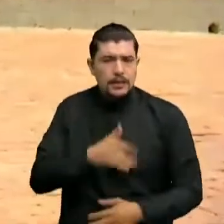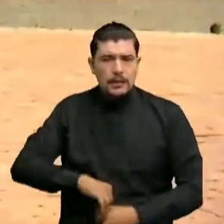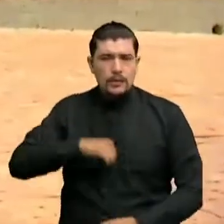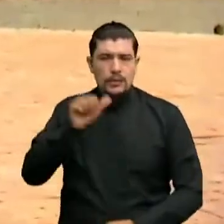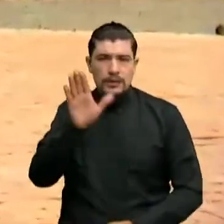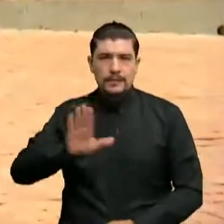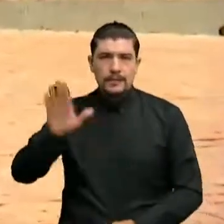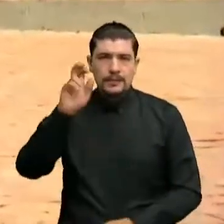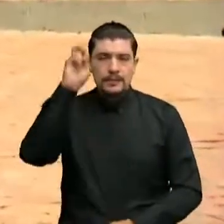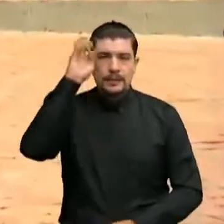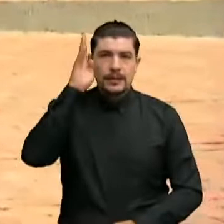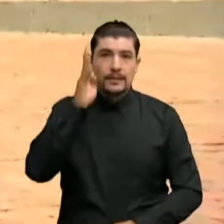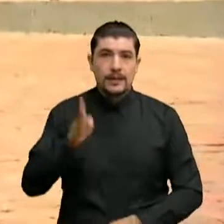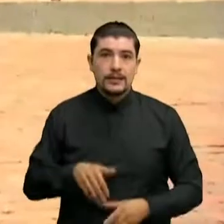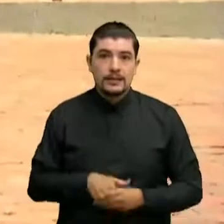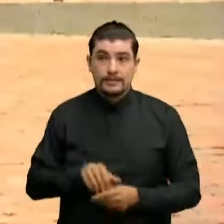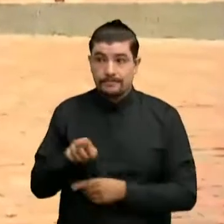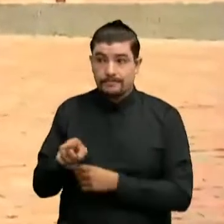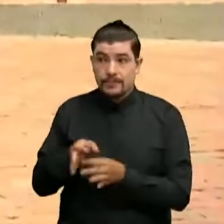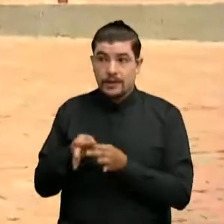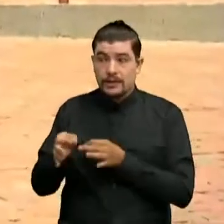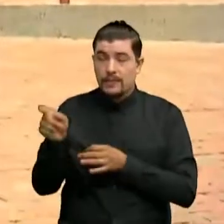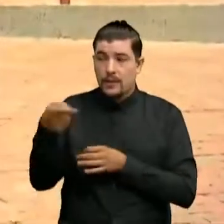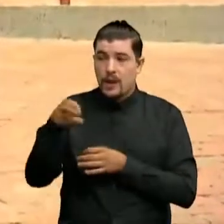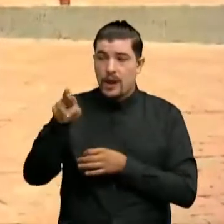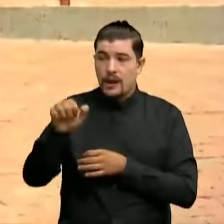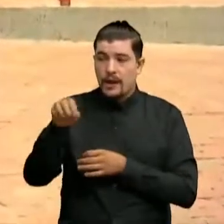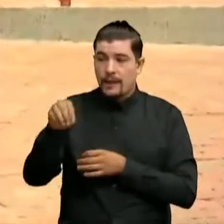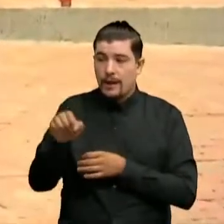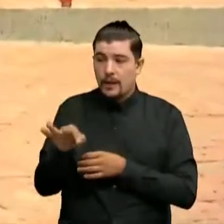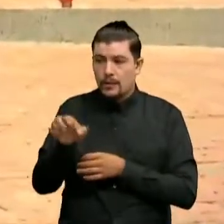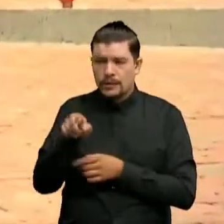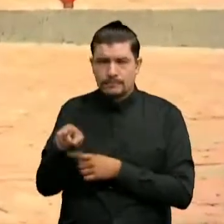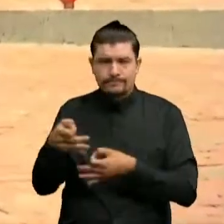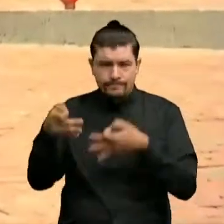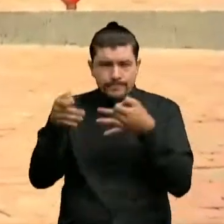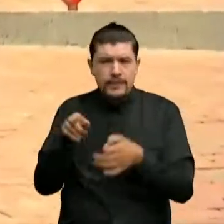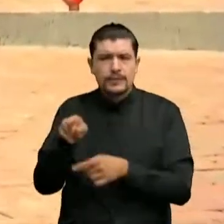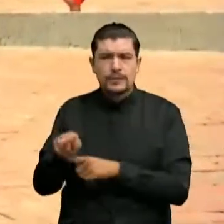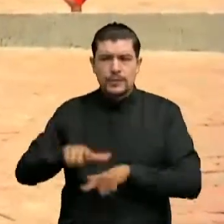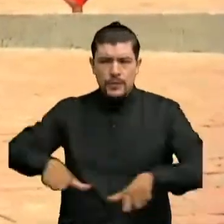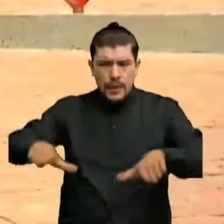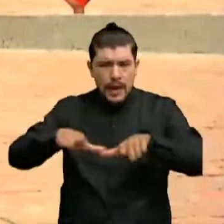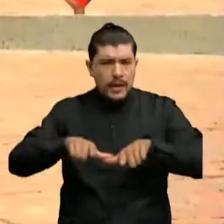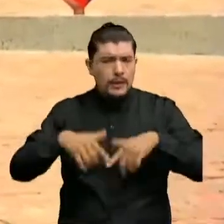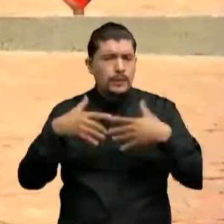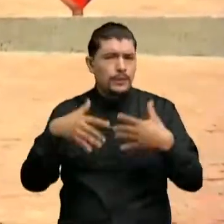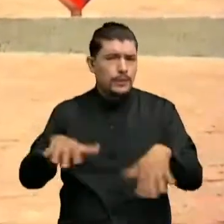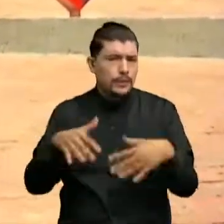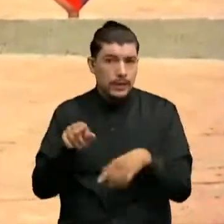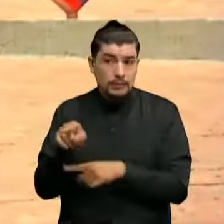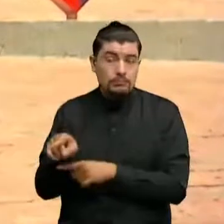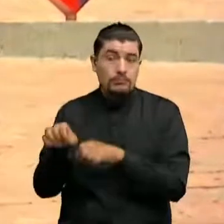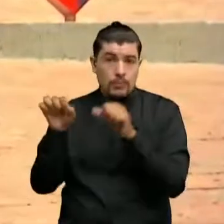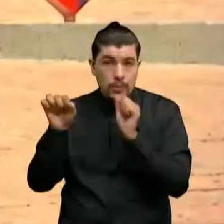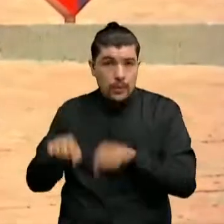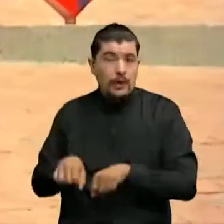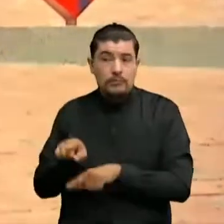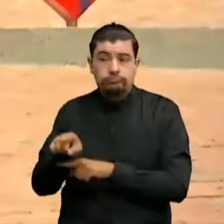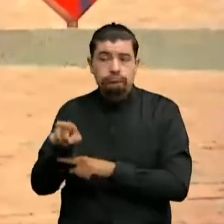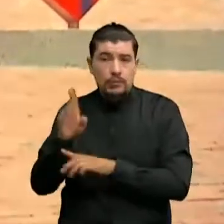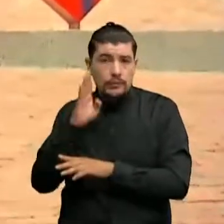Norte de Santander El pueblo de Gramalote Sin lugar a dudas Es un lugar Que puede llegar a